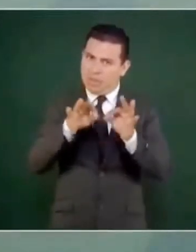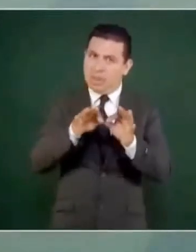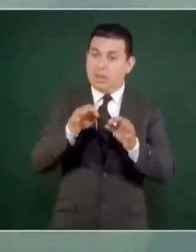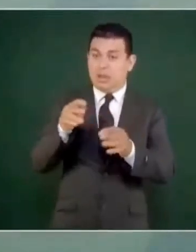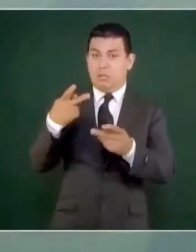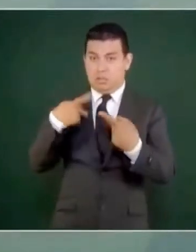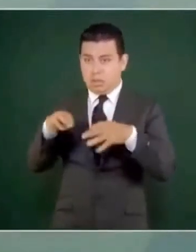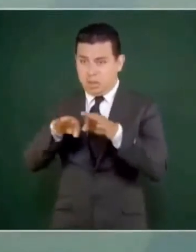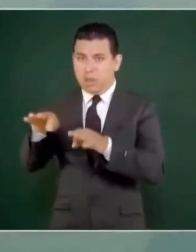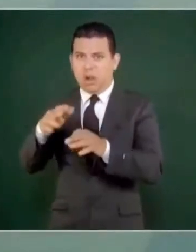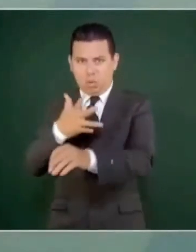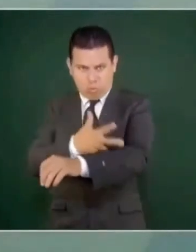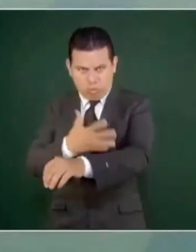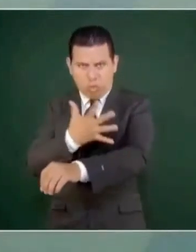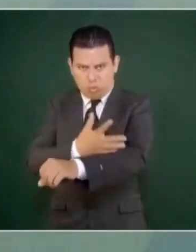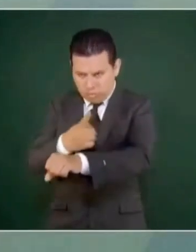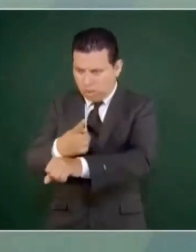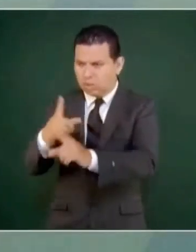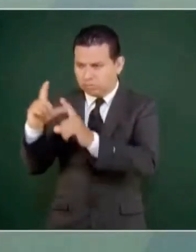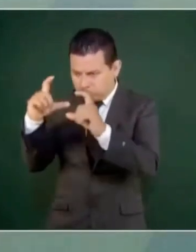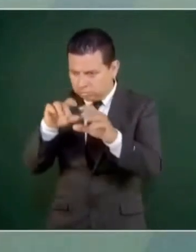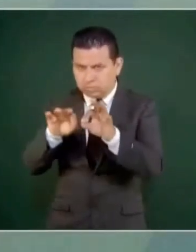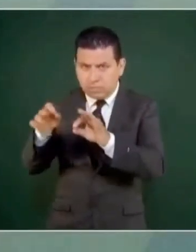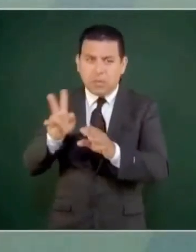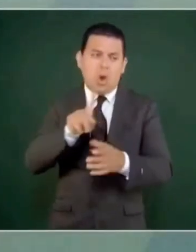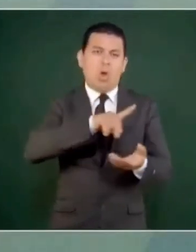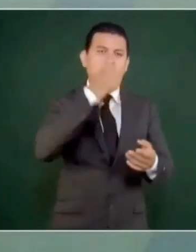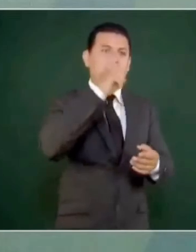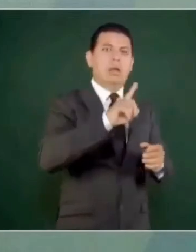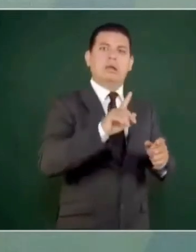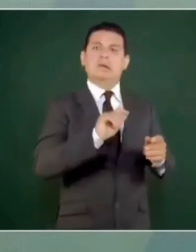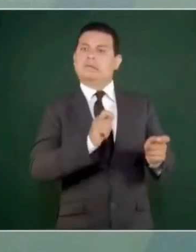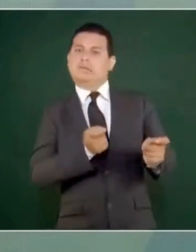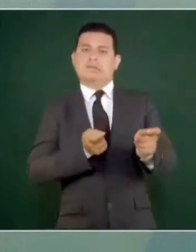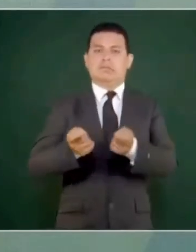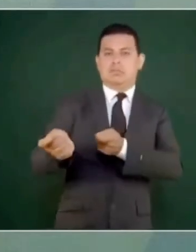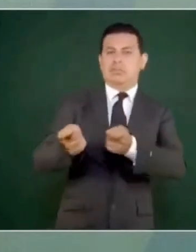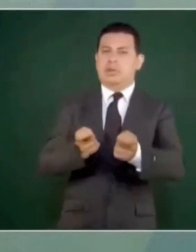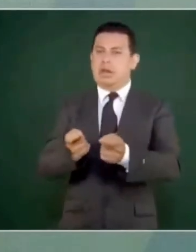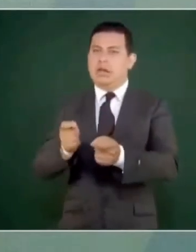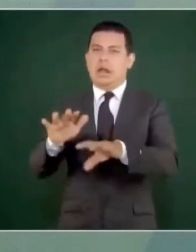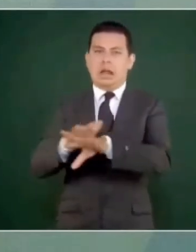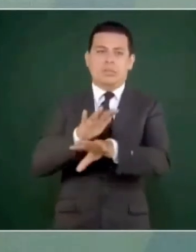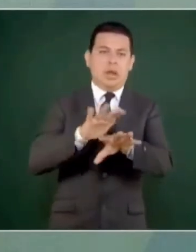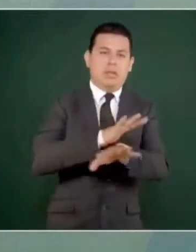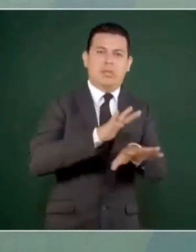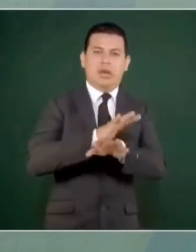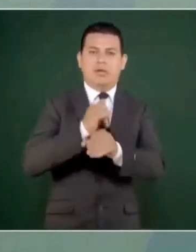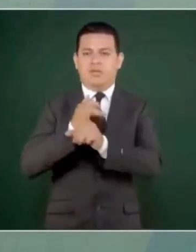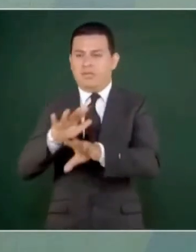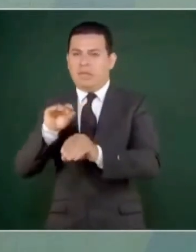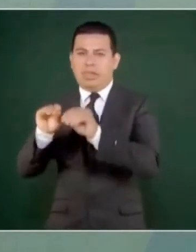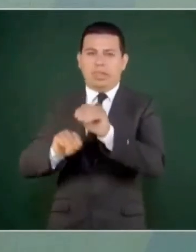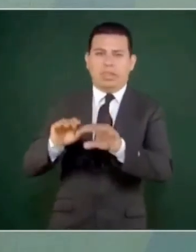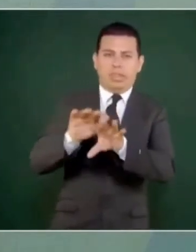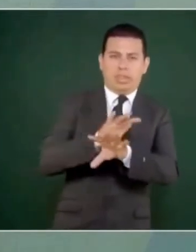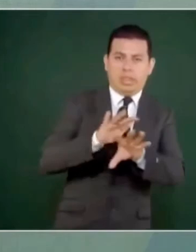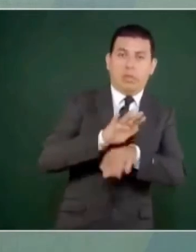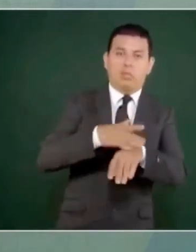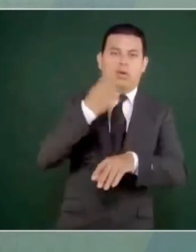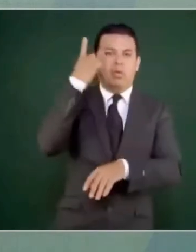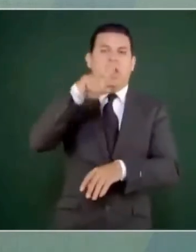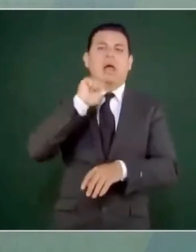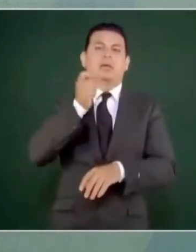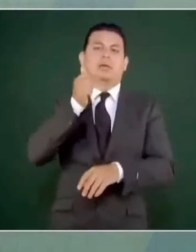porque ¿qué tienen que ver los dueños